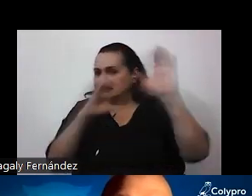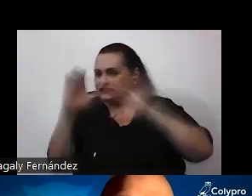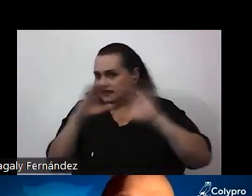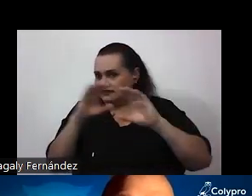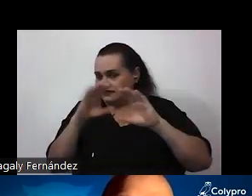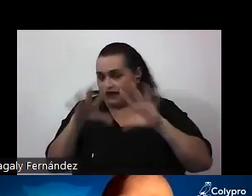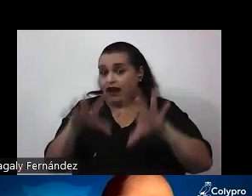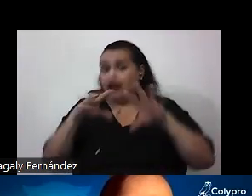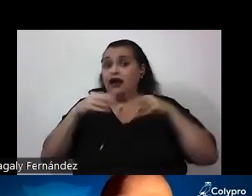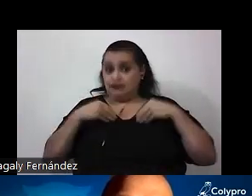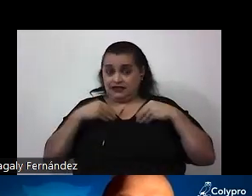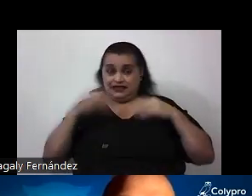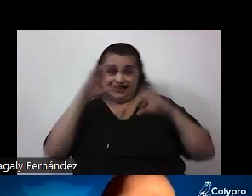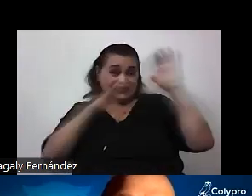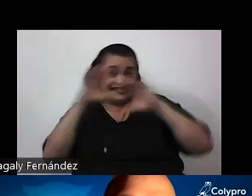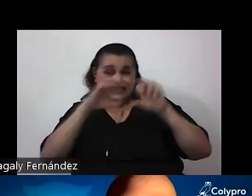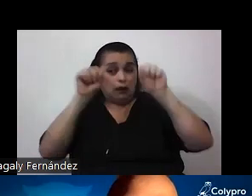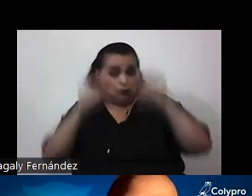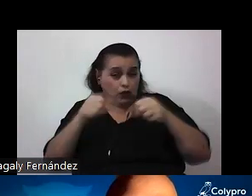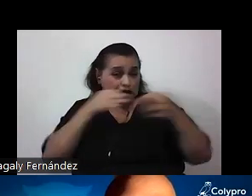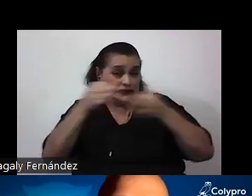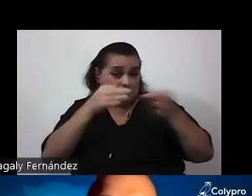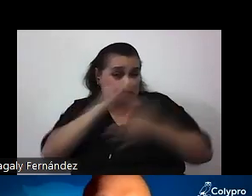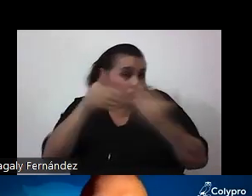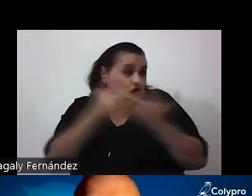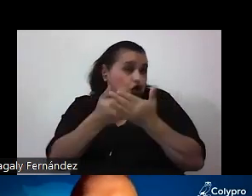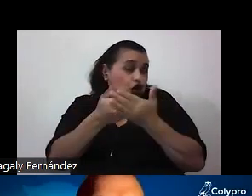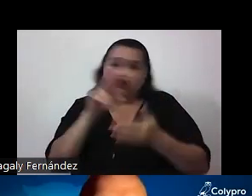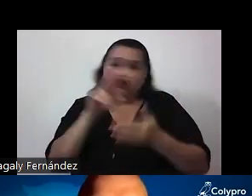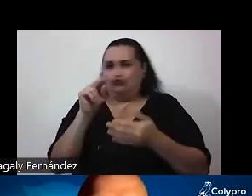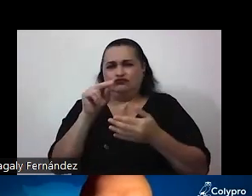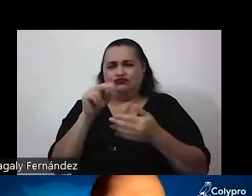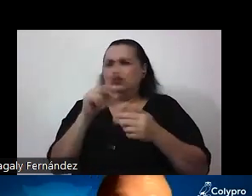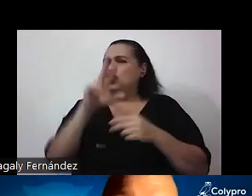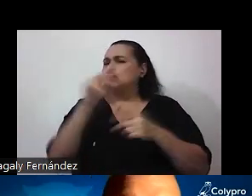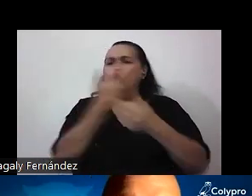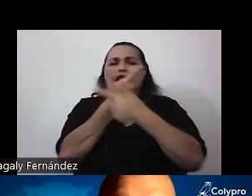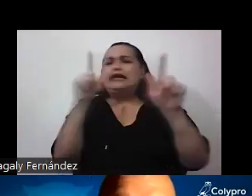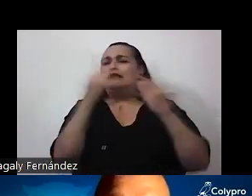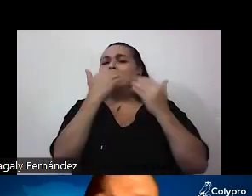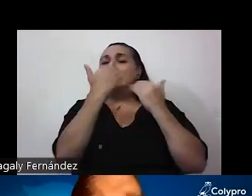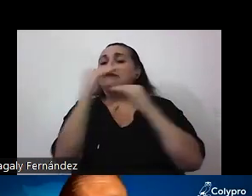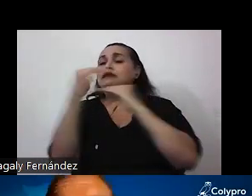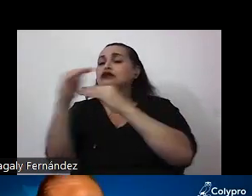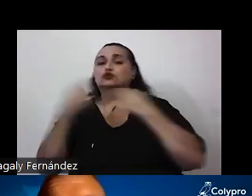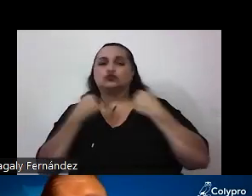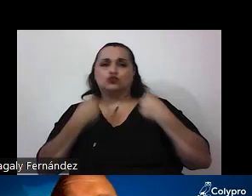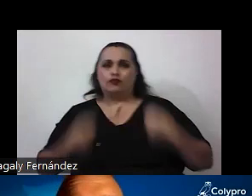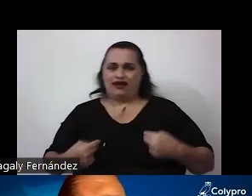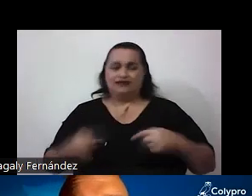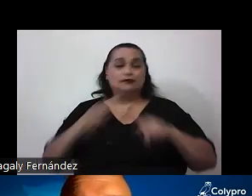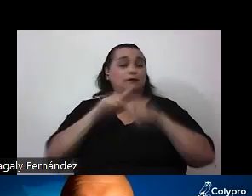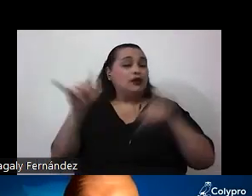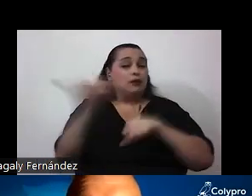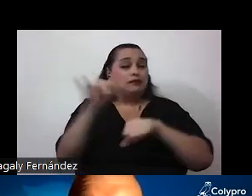ciencia no puede explicarlo todo y que no está libre de todas las limitaciones de lo humano pero al mismo tiempo también